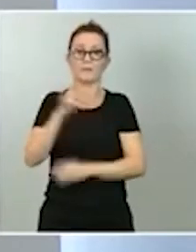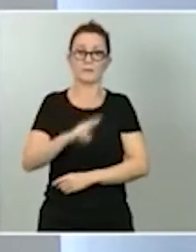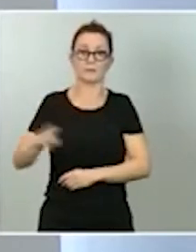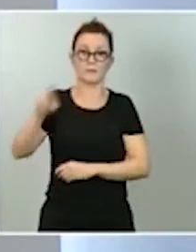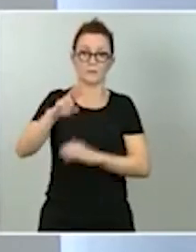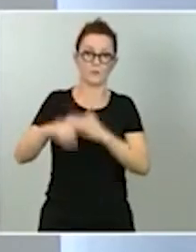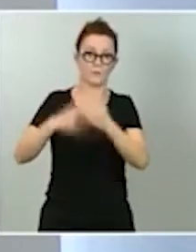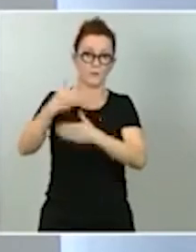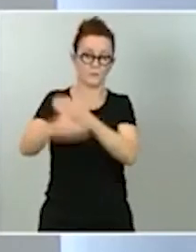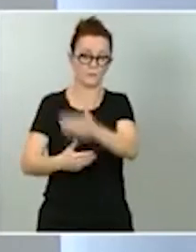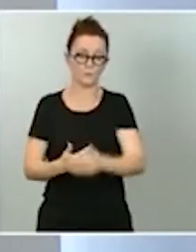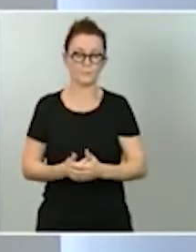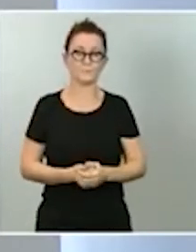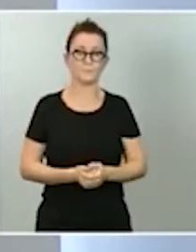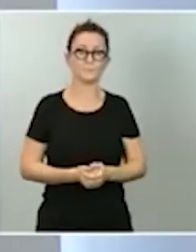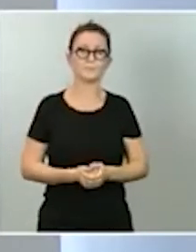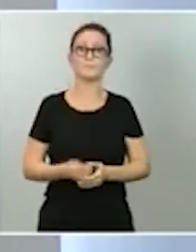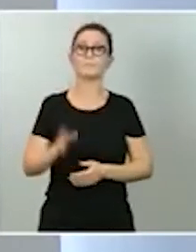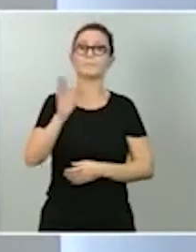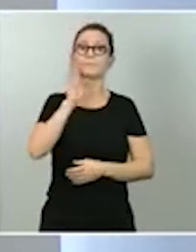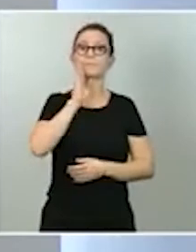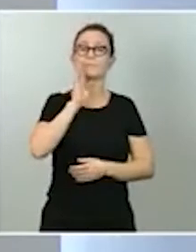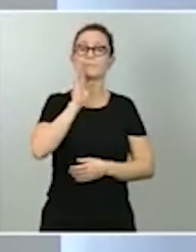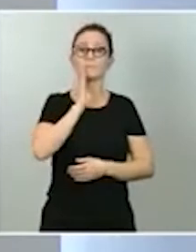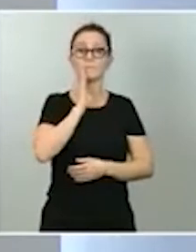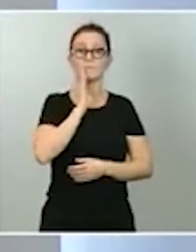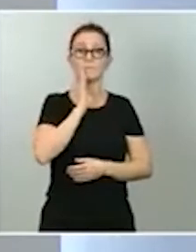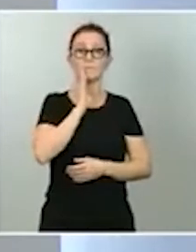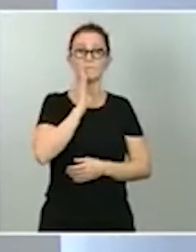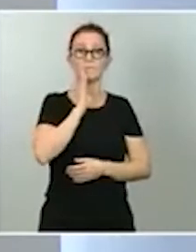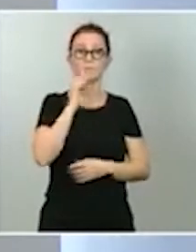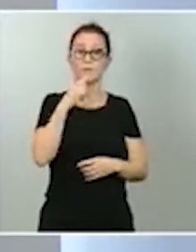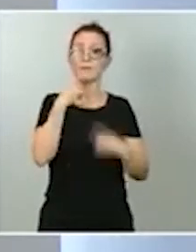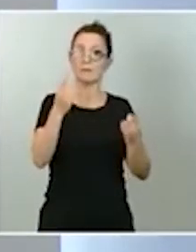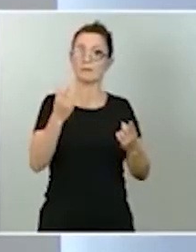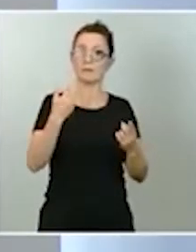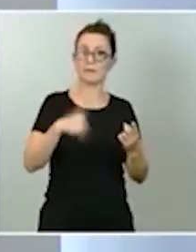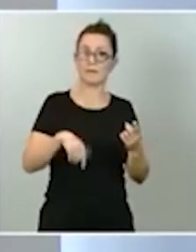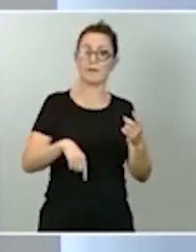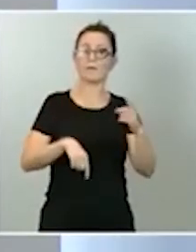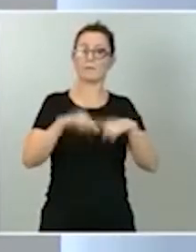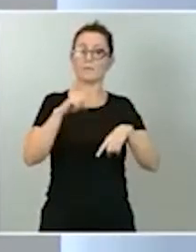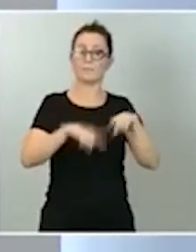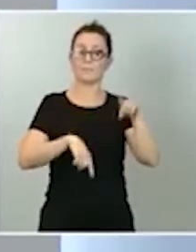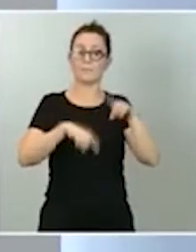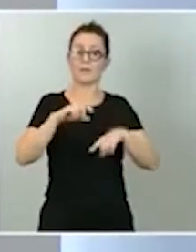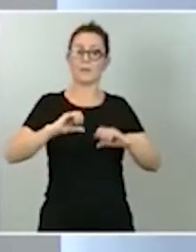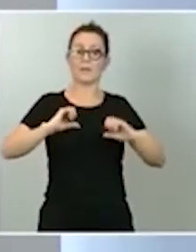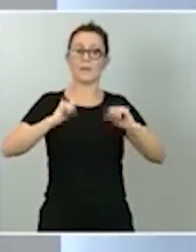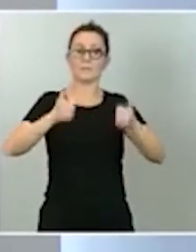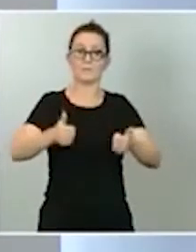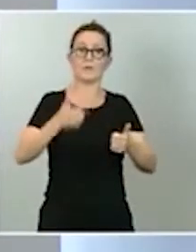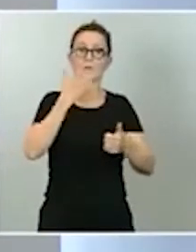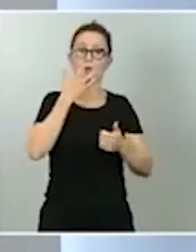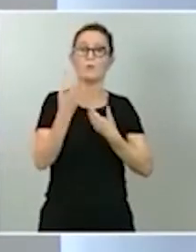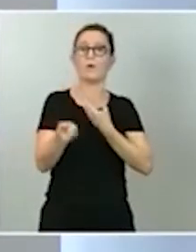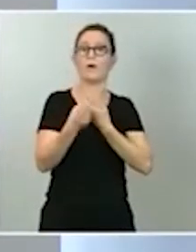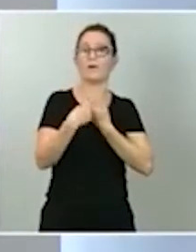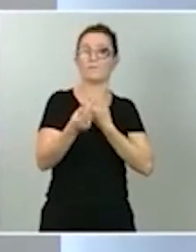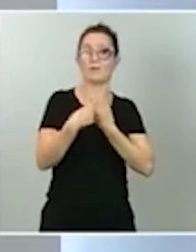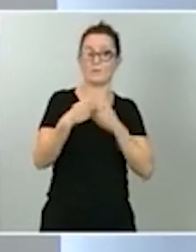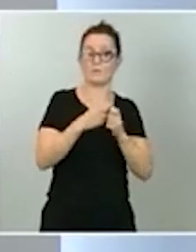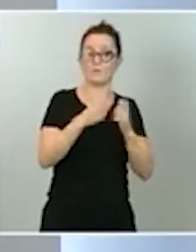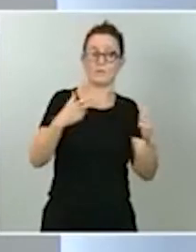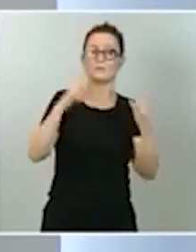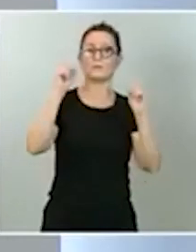decía, la medida en la cual se vayan articulando los distintos instrumentos, el aumento de la afiliación y también la salida de los